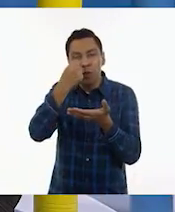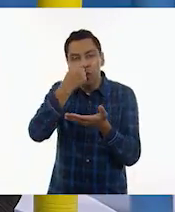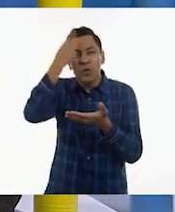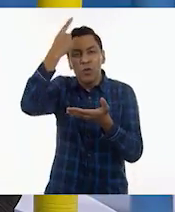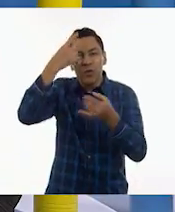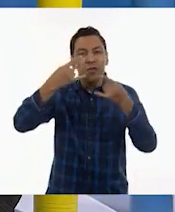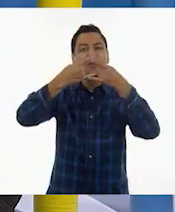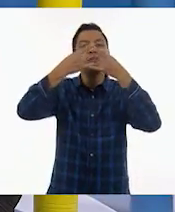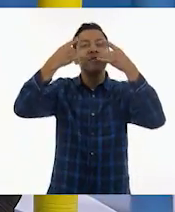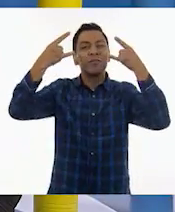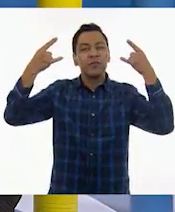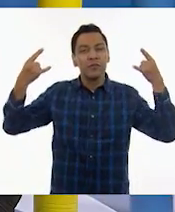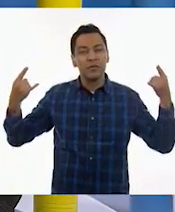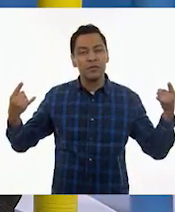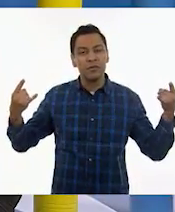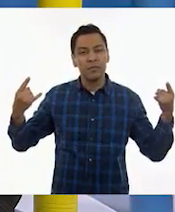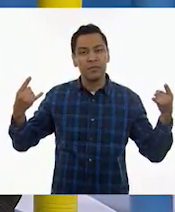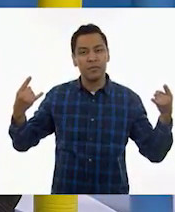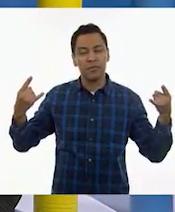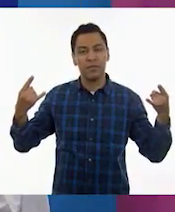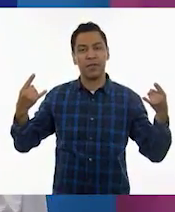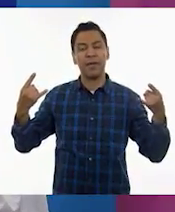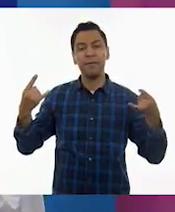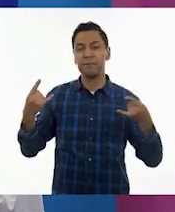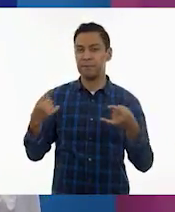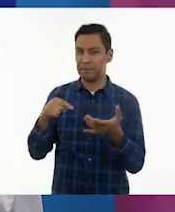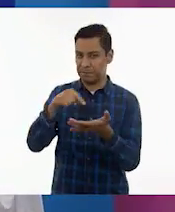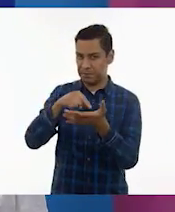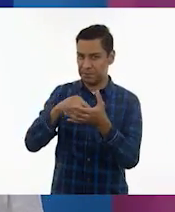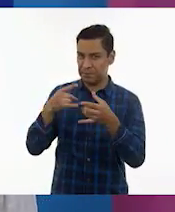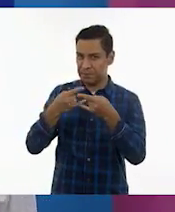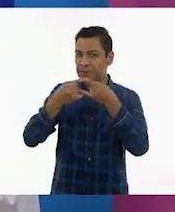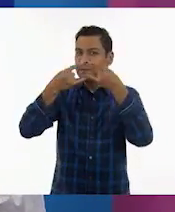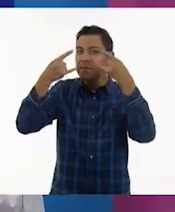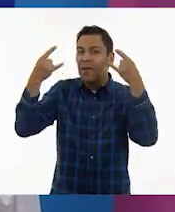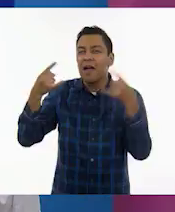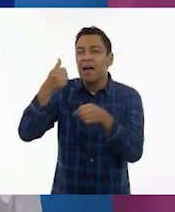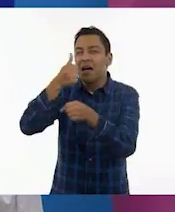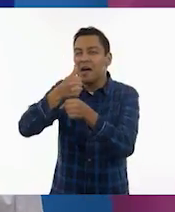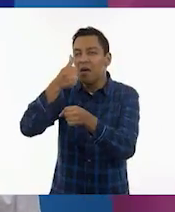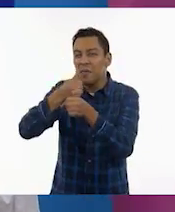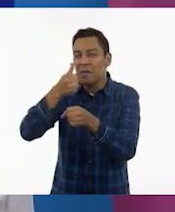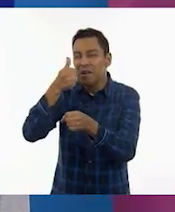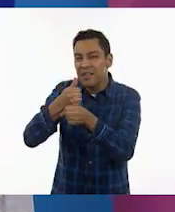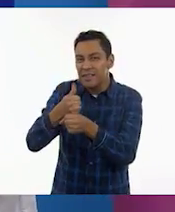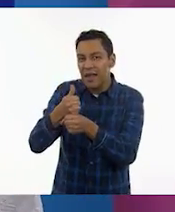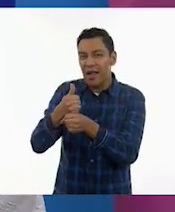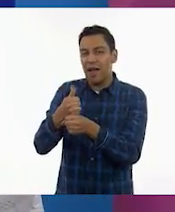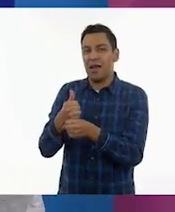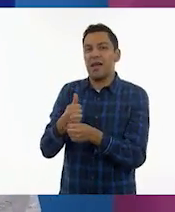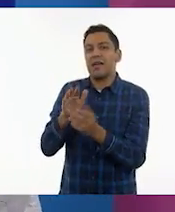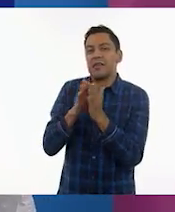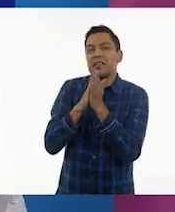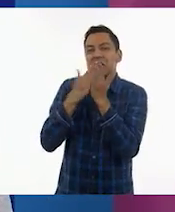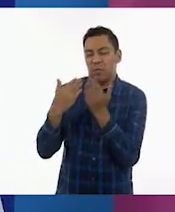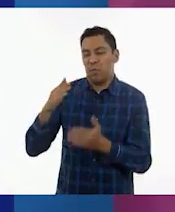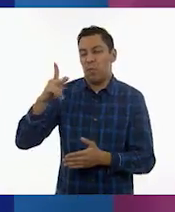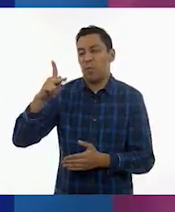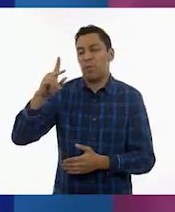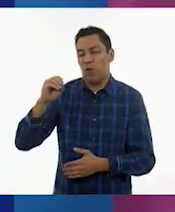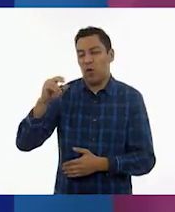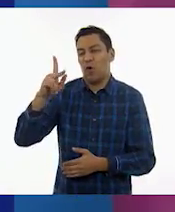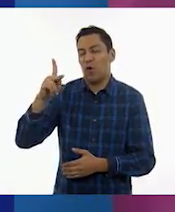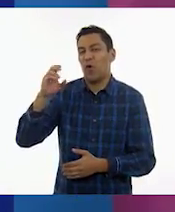una historia del Popol Vuh. Es la vieja Ixmucané, que es la abuela de Unapú y Xbalanqué, se encuentra en su casa